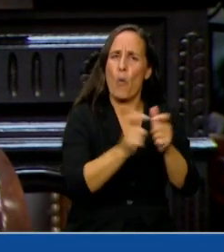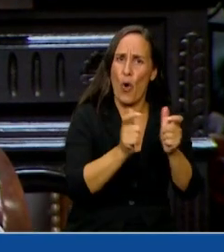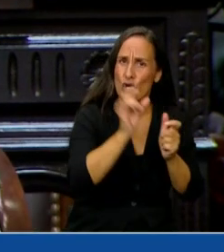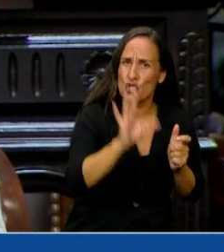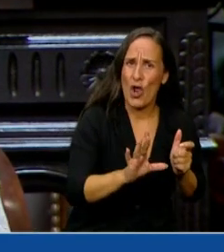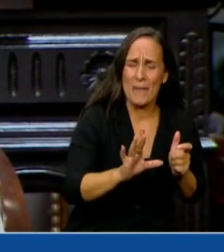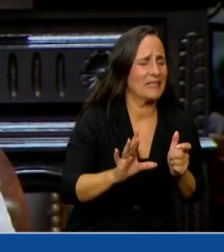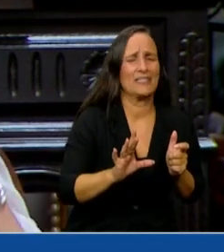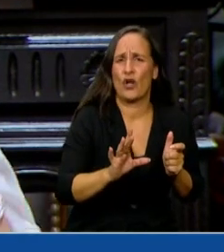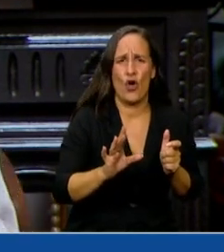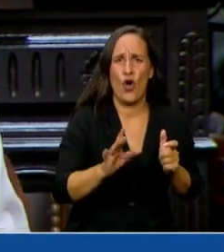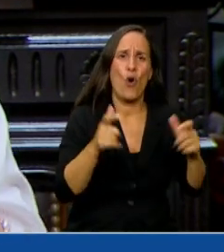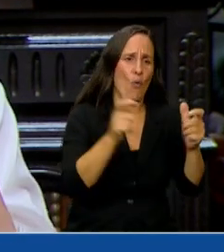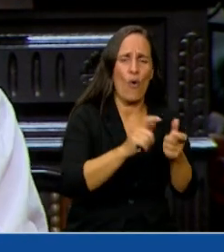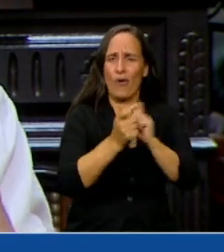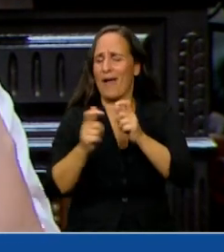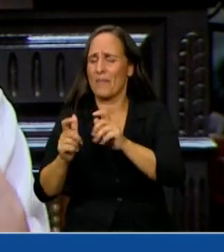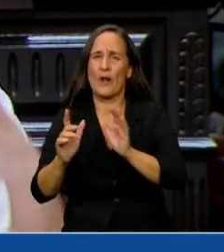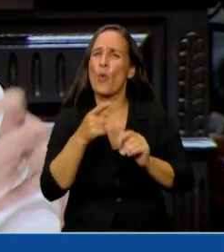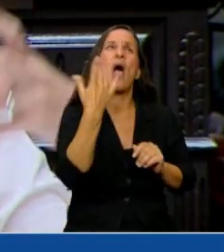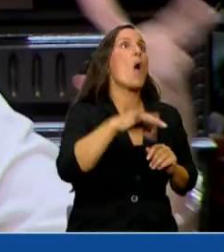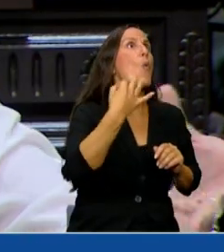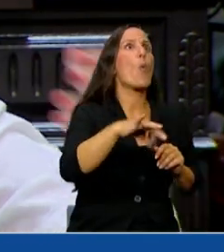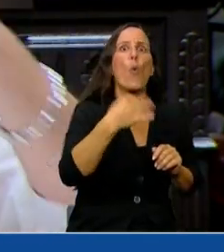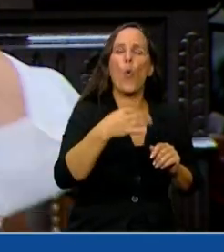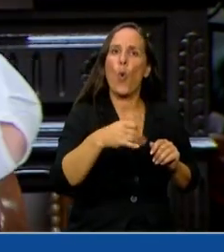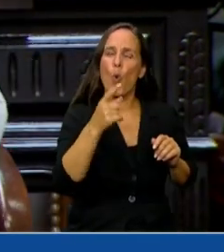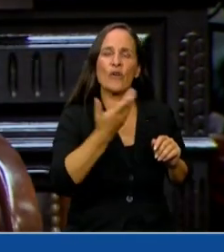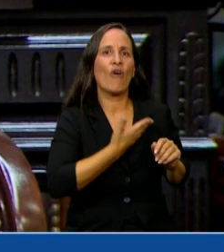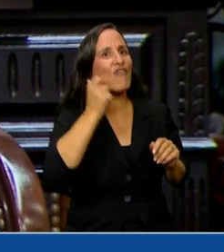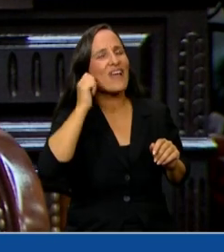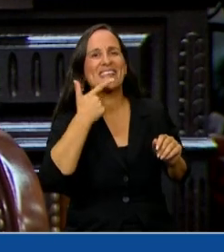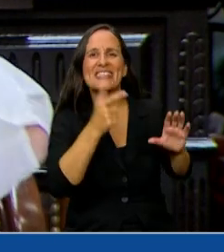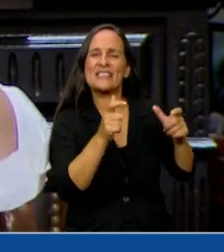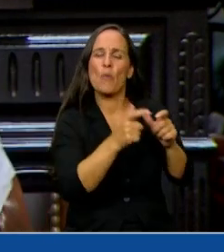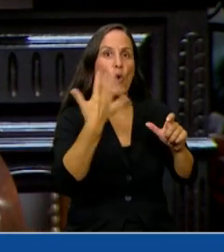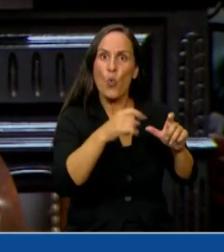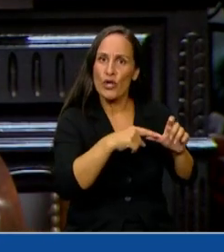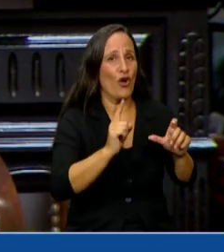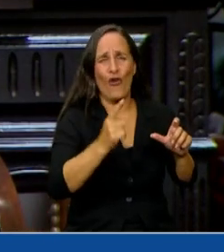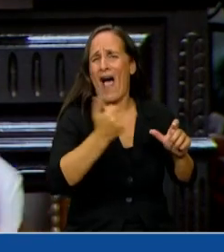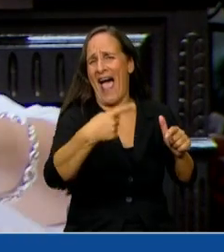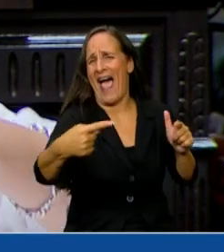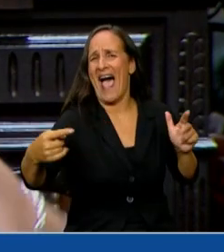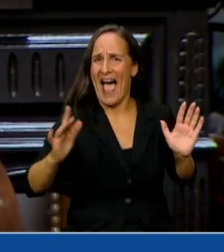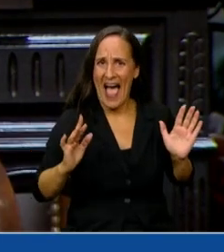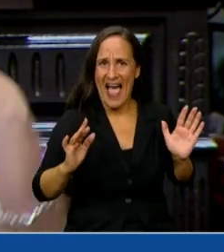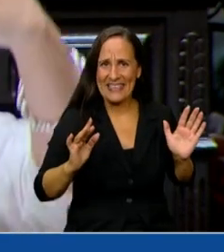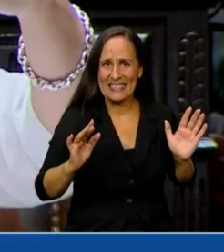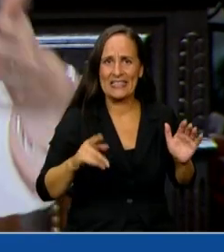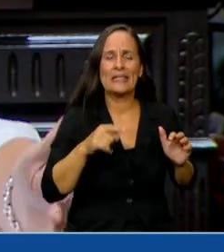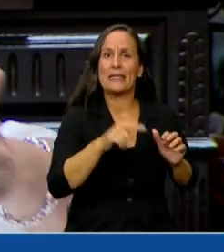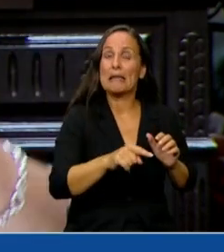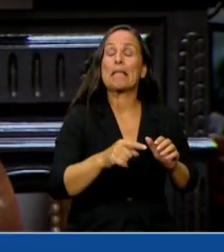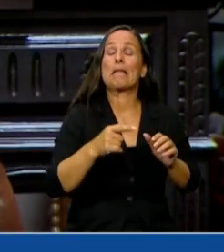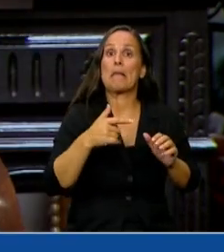Digo, no es que se cambie, el único instrumento que compone el Fondo de Garantía de Sustentabilidad. Y que para conseguir este mayor rendimiento lo va a hacer de